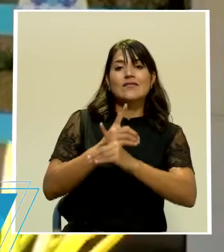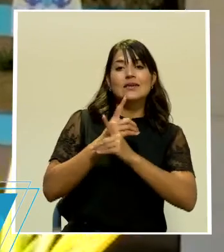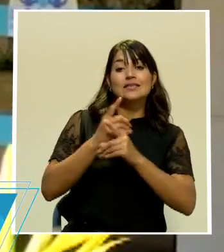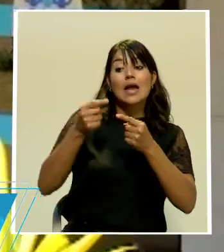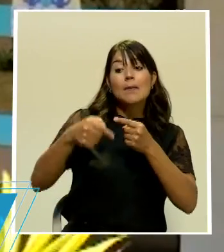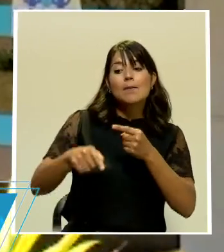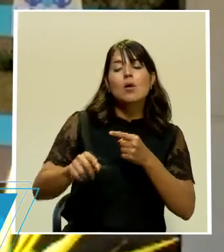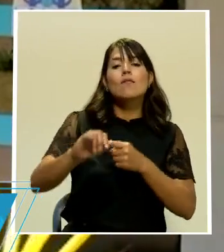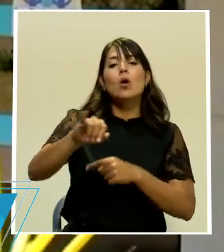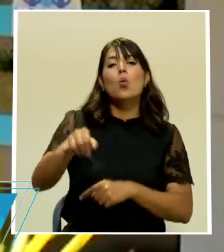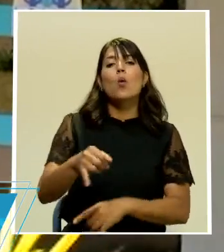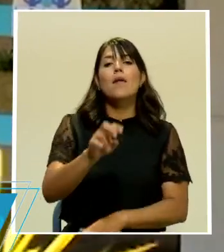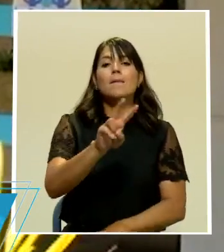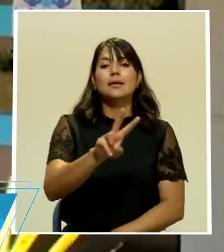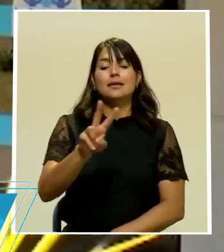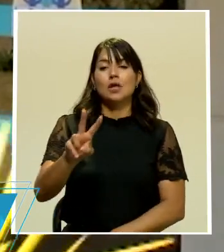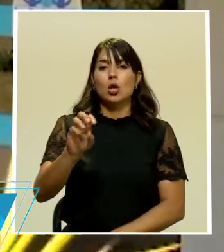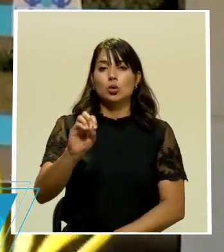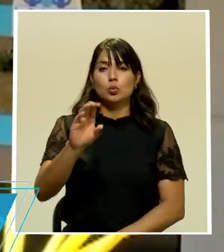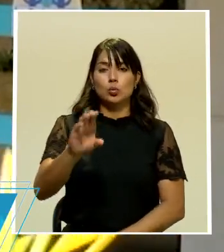jueves 22 de octubre